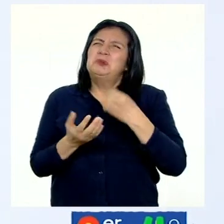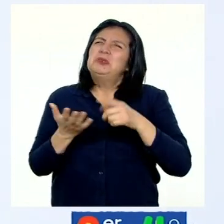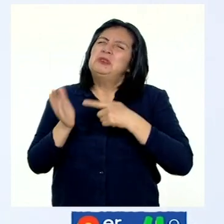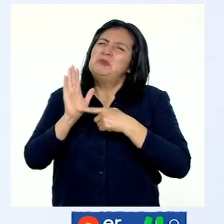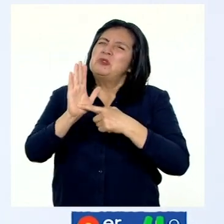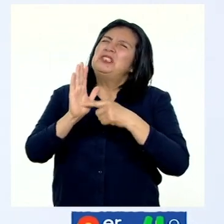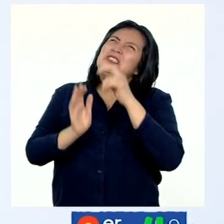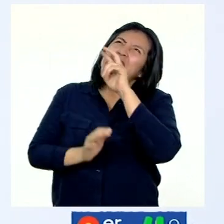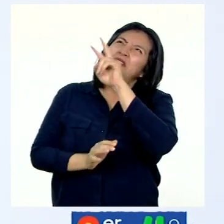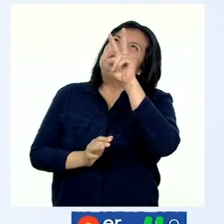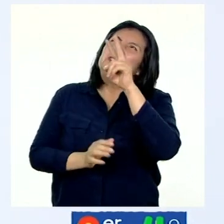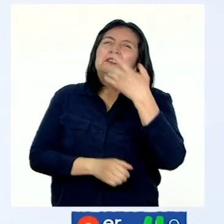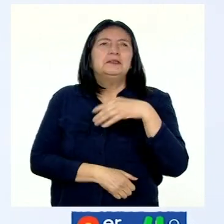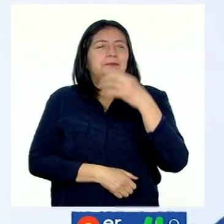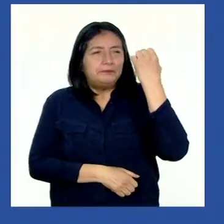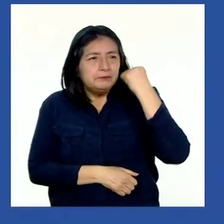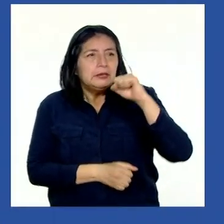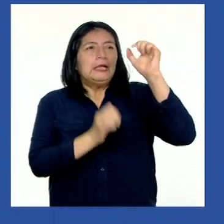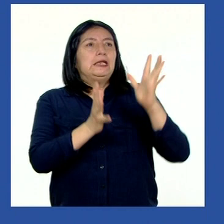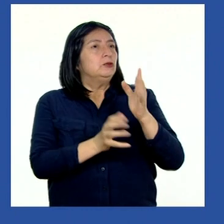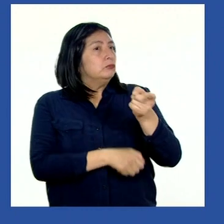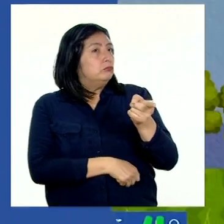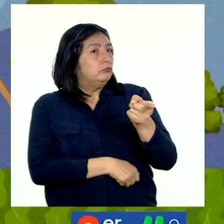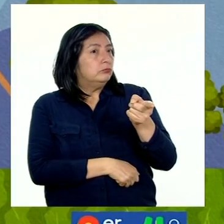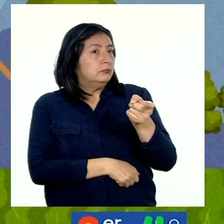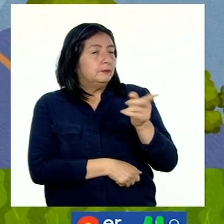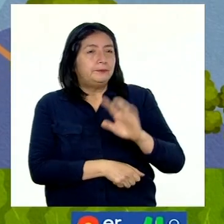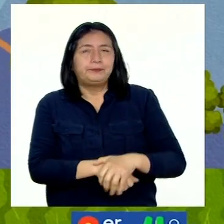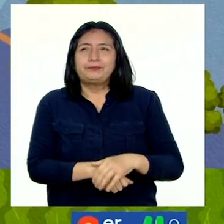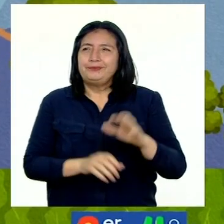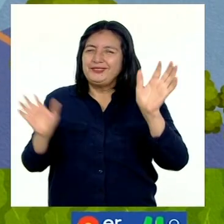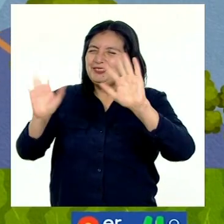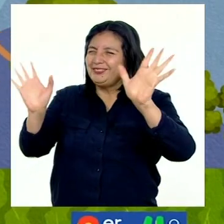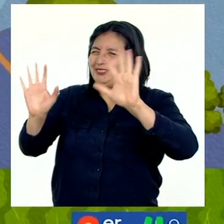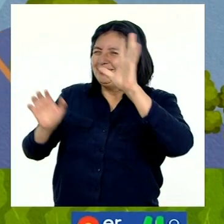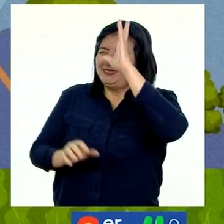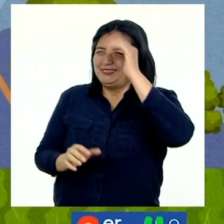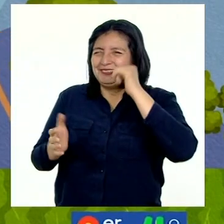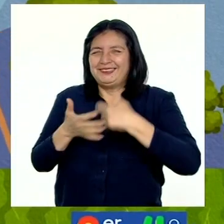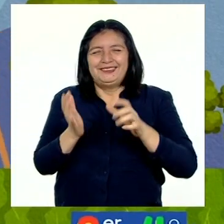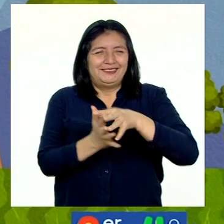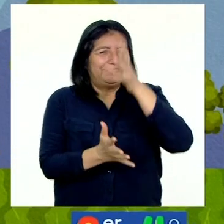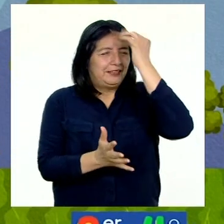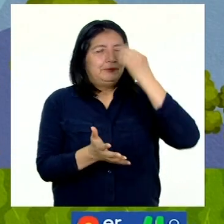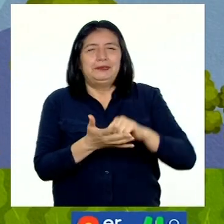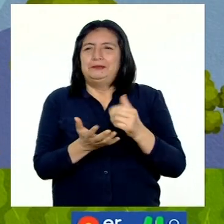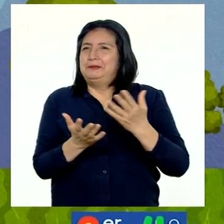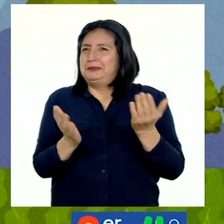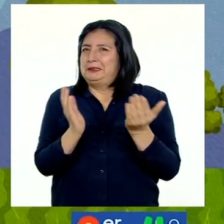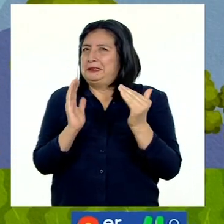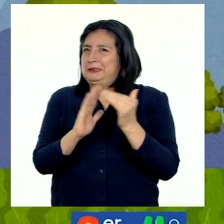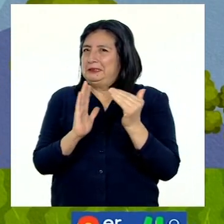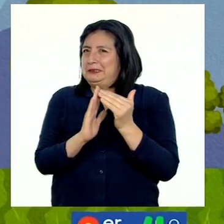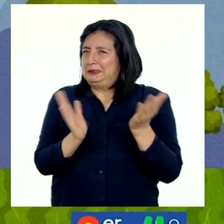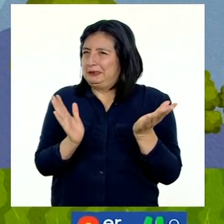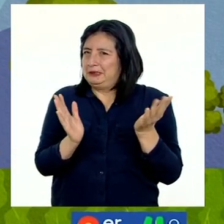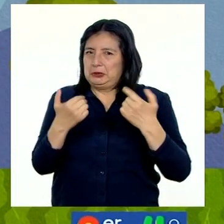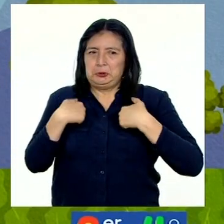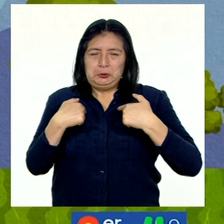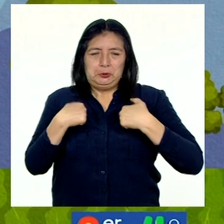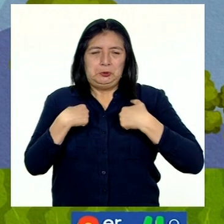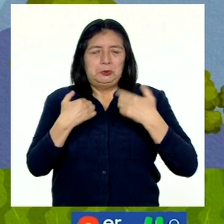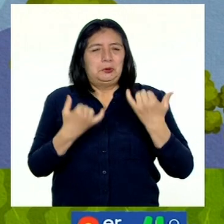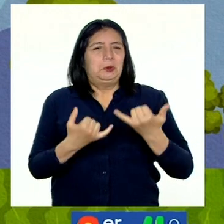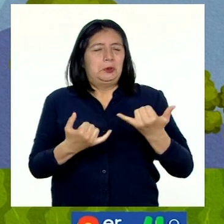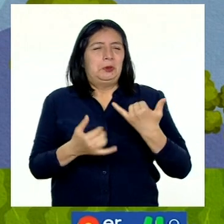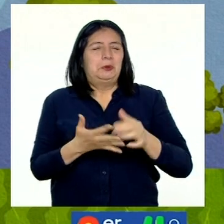signos. Viajerito, ¿estás ahí? ¡Hola chicos y chicas de Aprendo en Casa! Hoy vamos